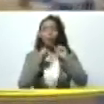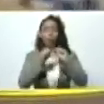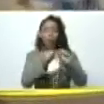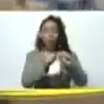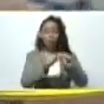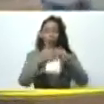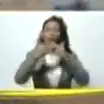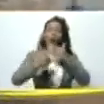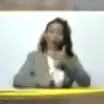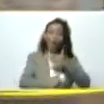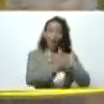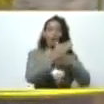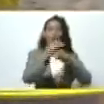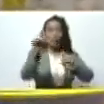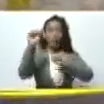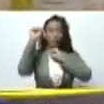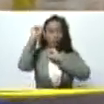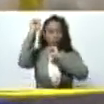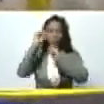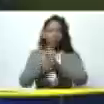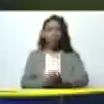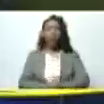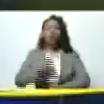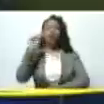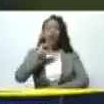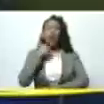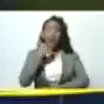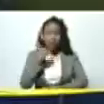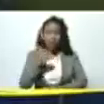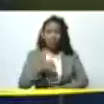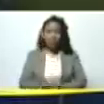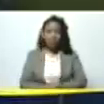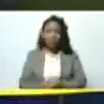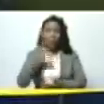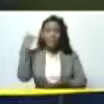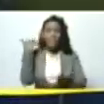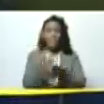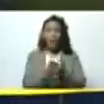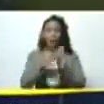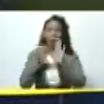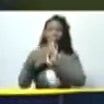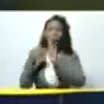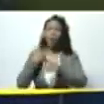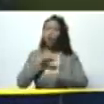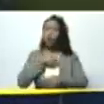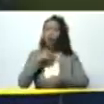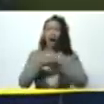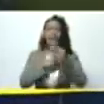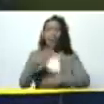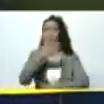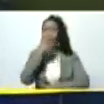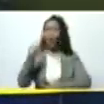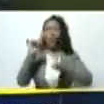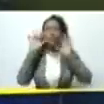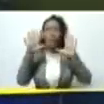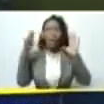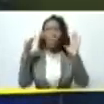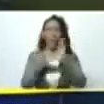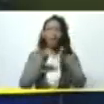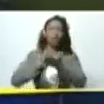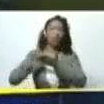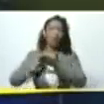avanzando y venciendo si se nos presentan mil limitaciones nosotros vamos a tener diez mil